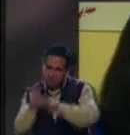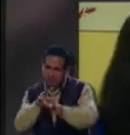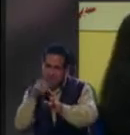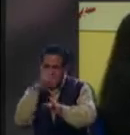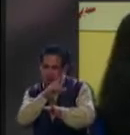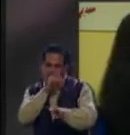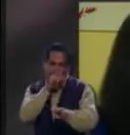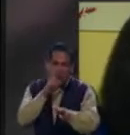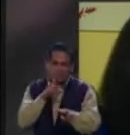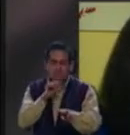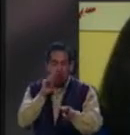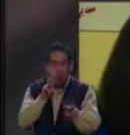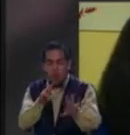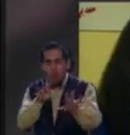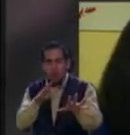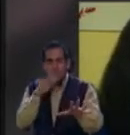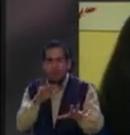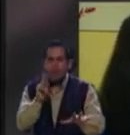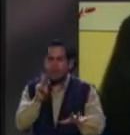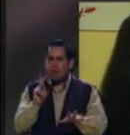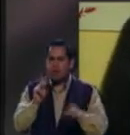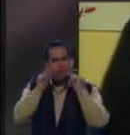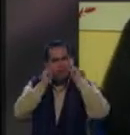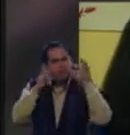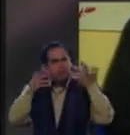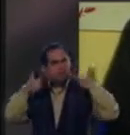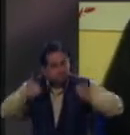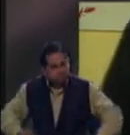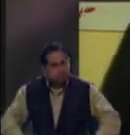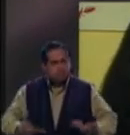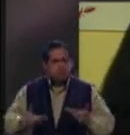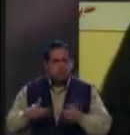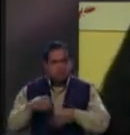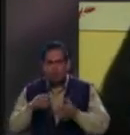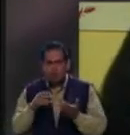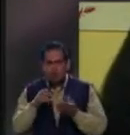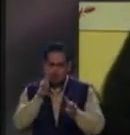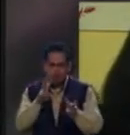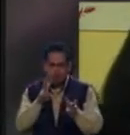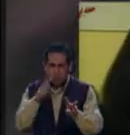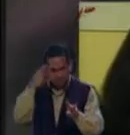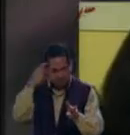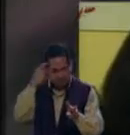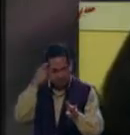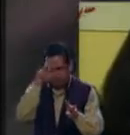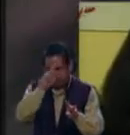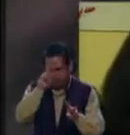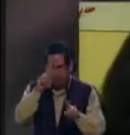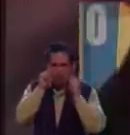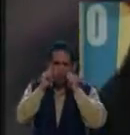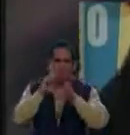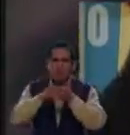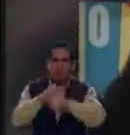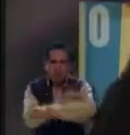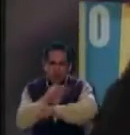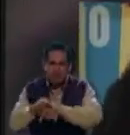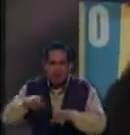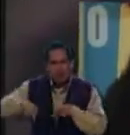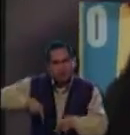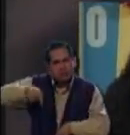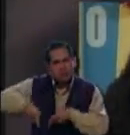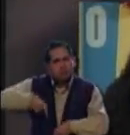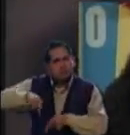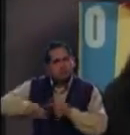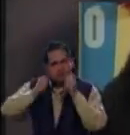bellos ni preciosos, ¿verdad? Ni sugestivos. Pero bueno, te hacen que te aferres y que dices, bueno, pues sí traigo una muleta,